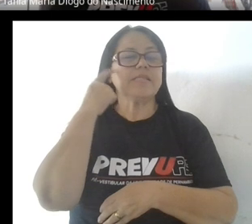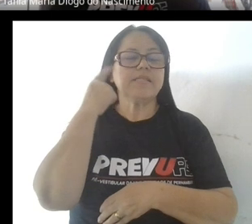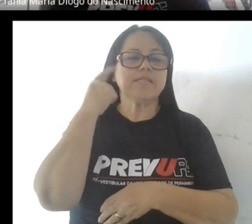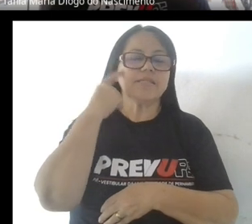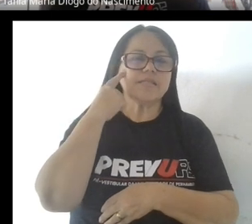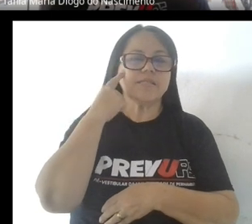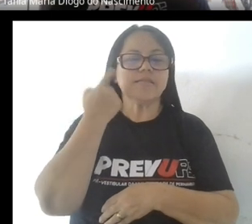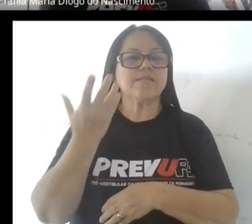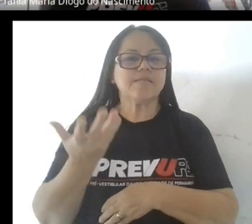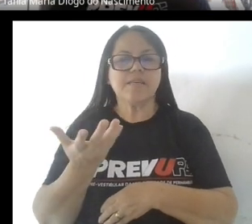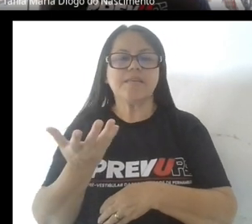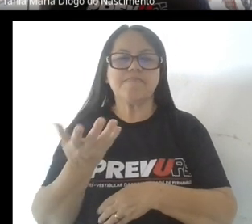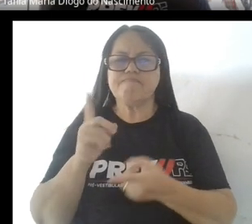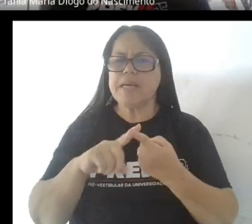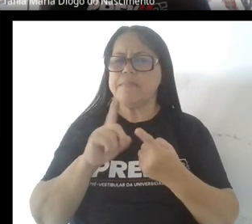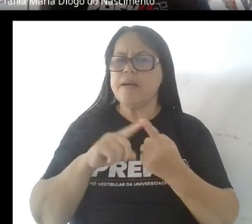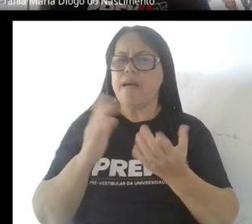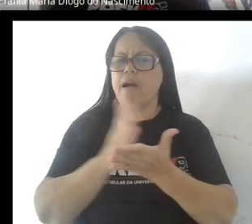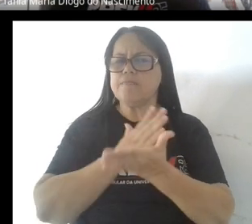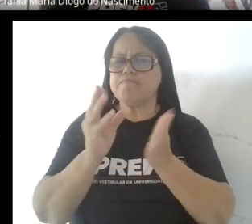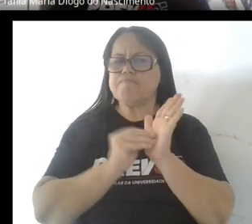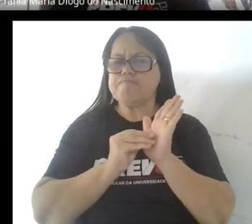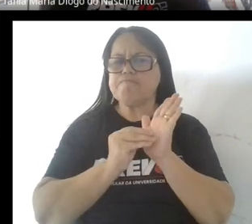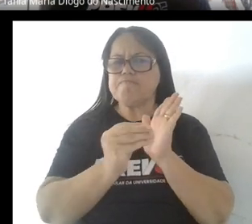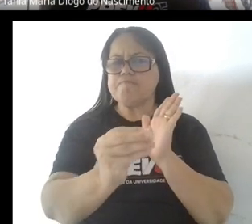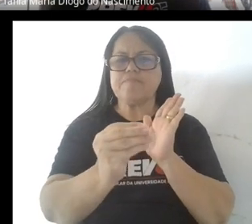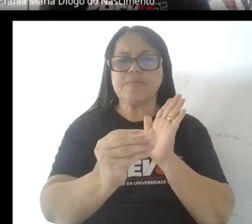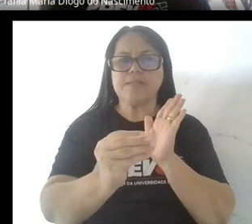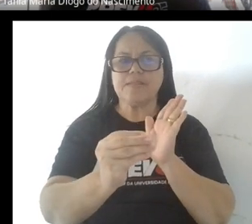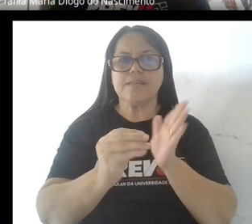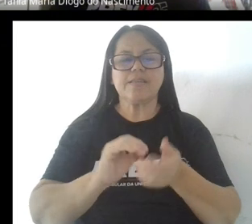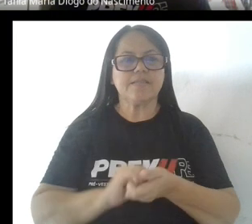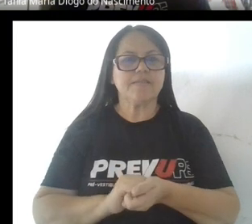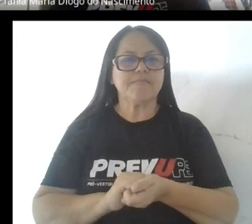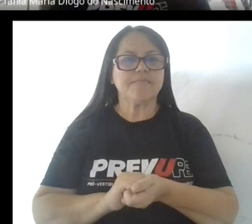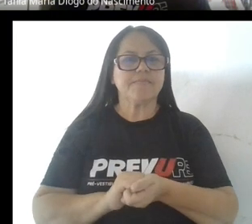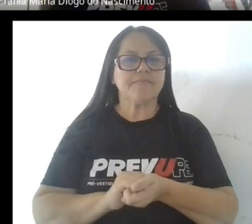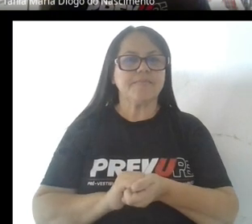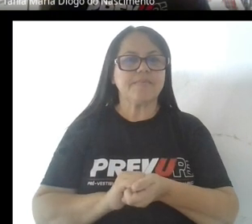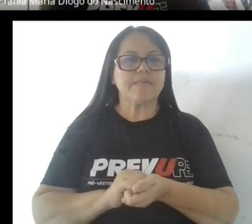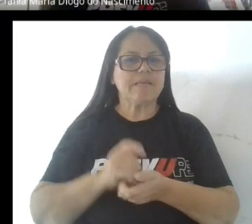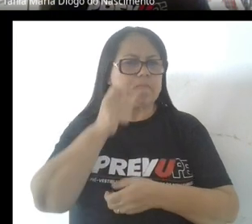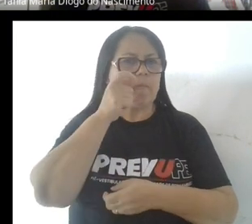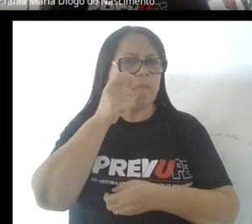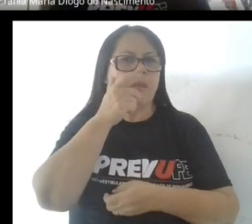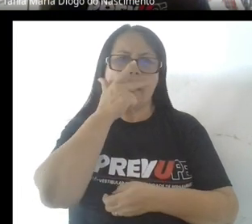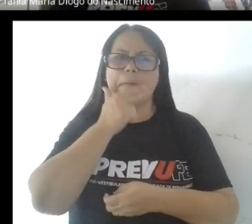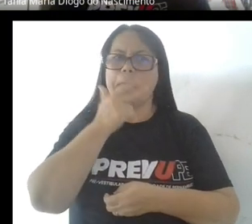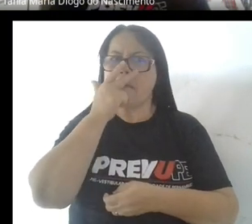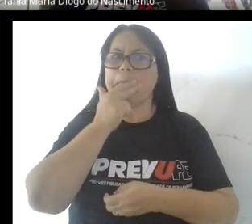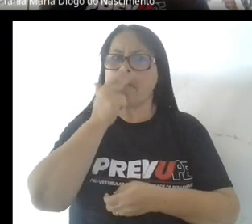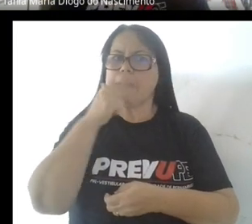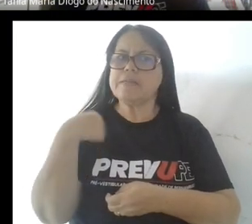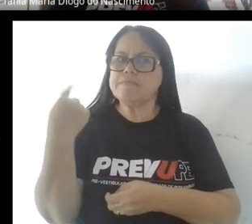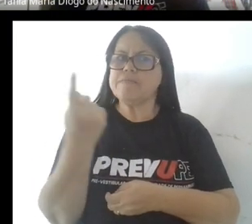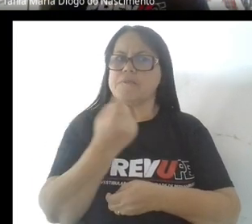a la vez algunas dicas importantes que nos parece que son interesantes para